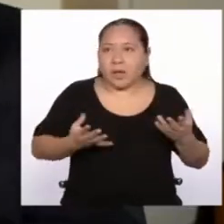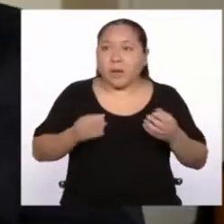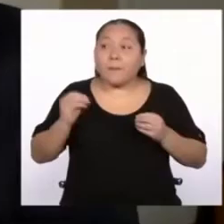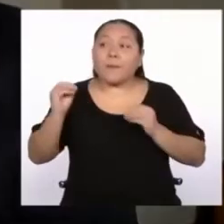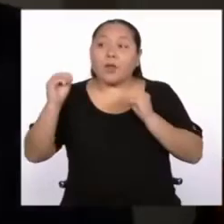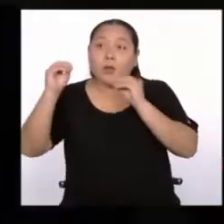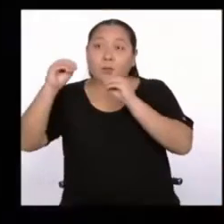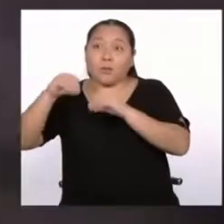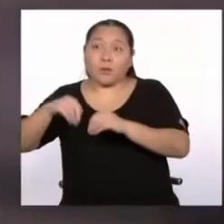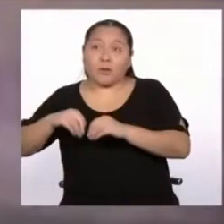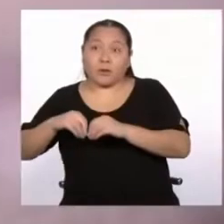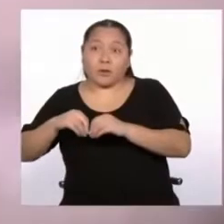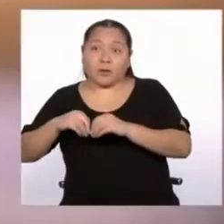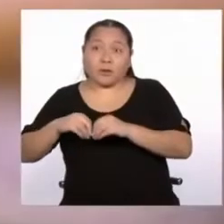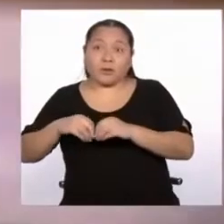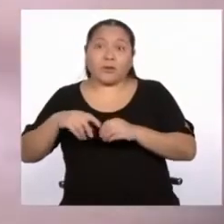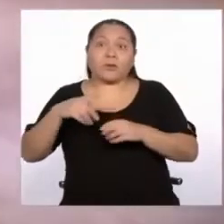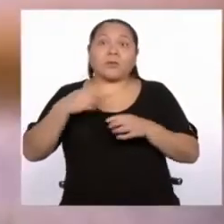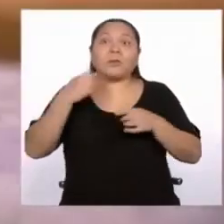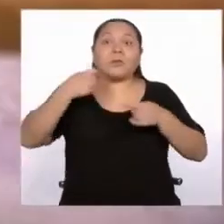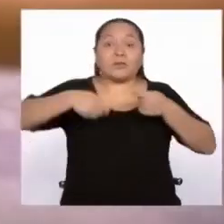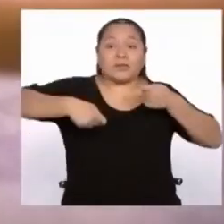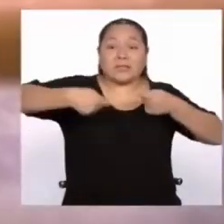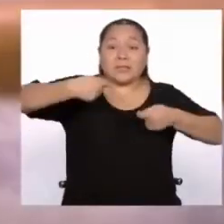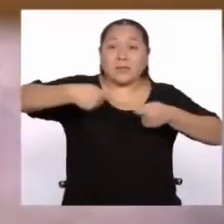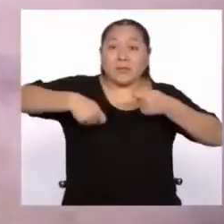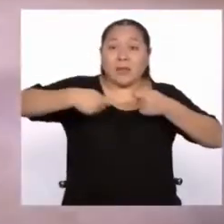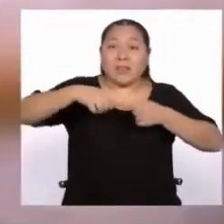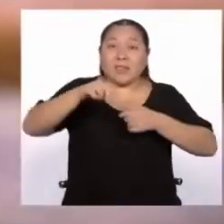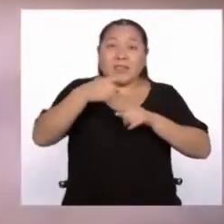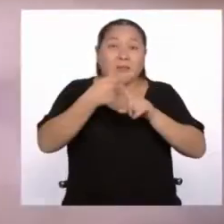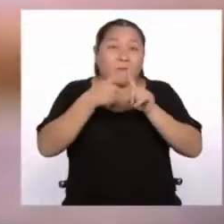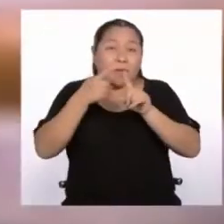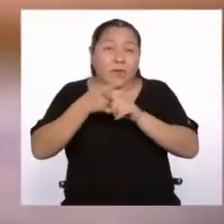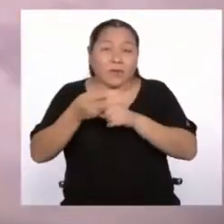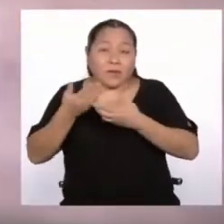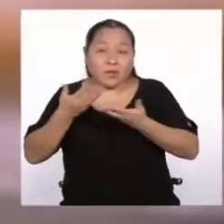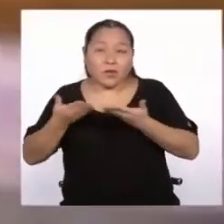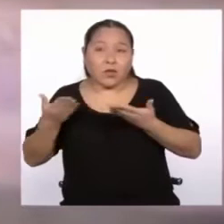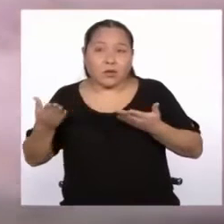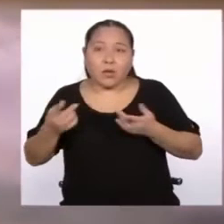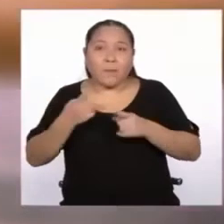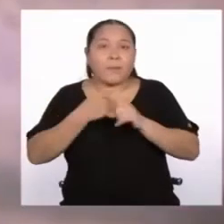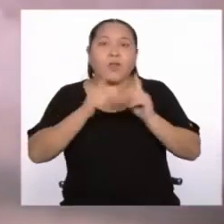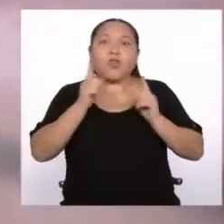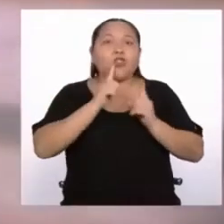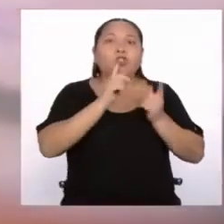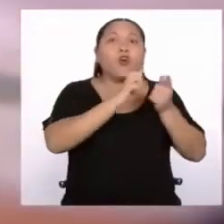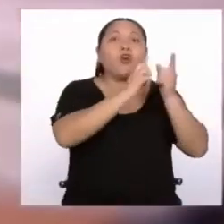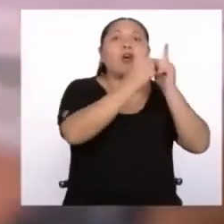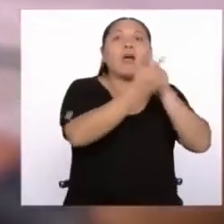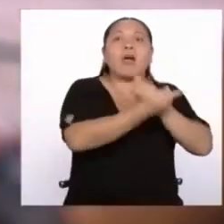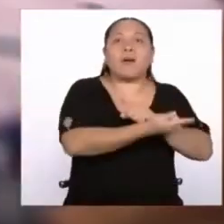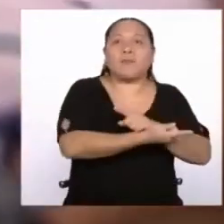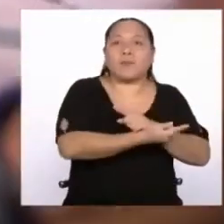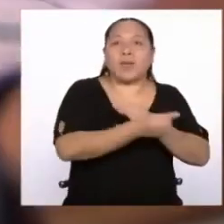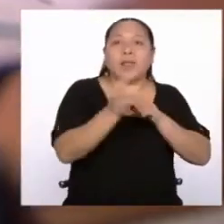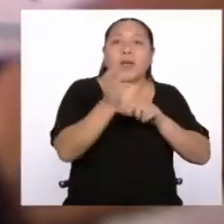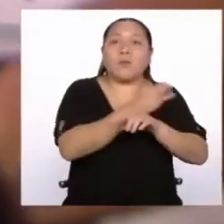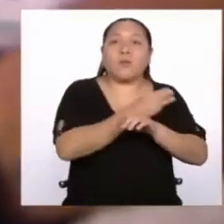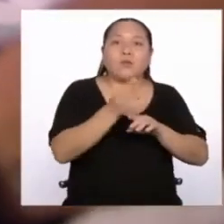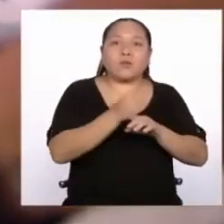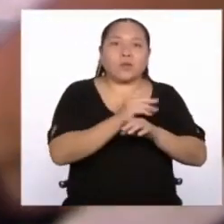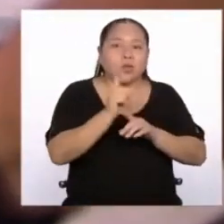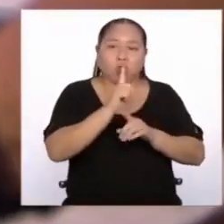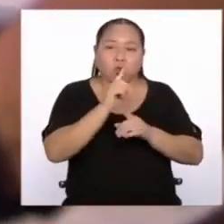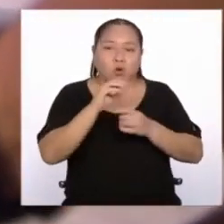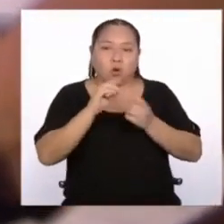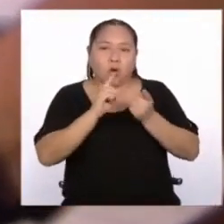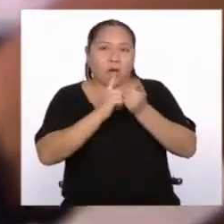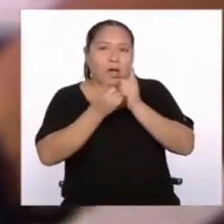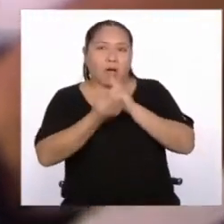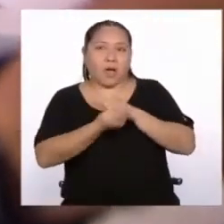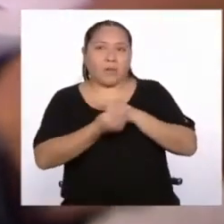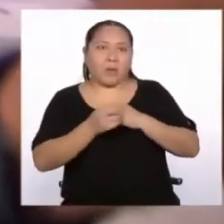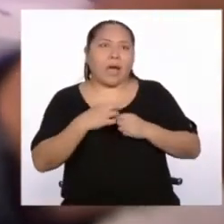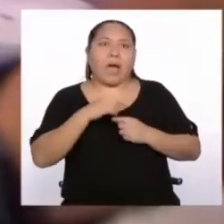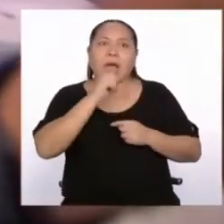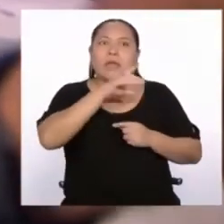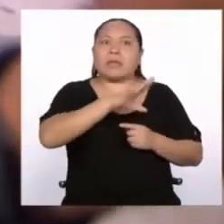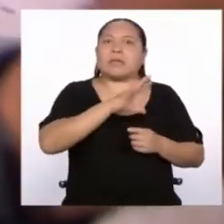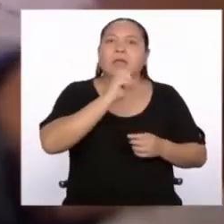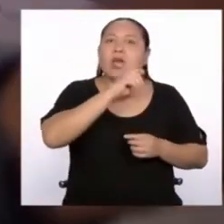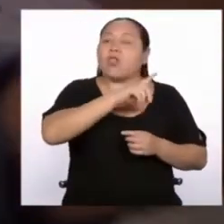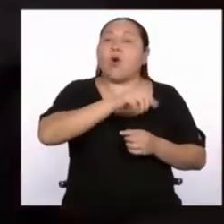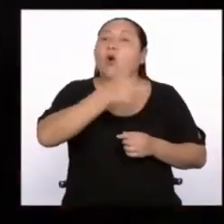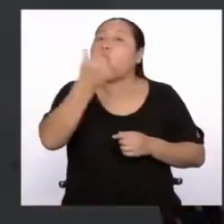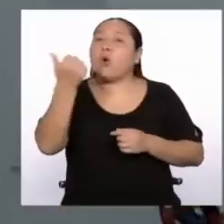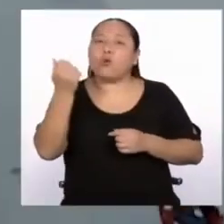sí están en los timbales, están otros instrumentos. Entonces no cambia en esencia la obra. No cambia en esencia la obra como para decir que es otra